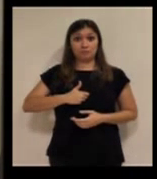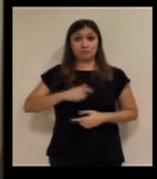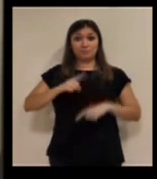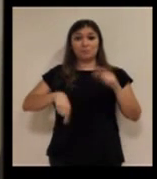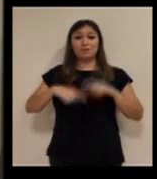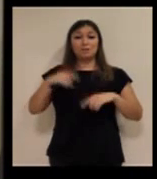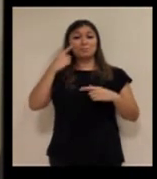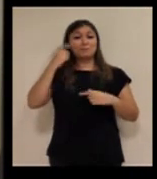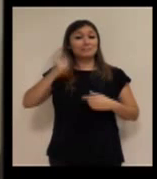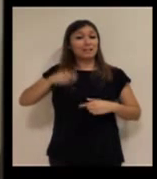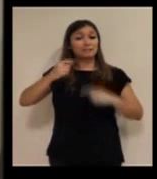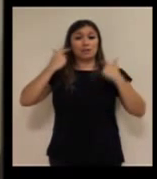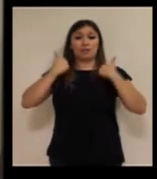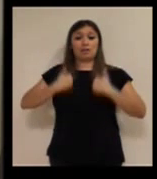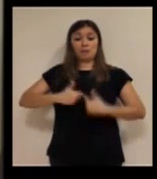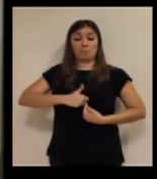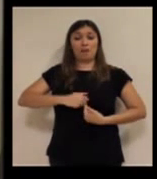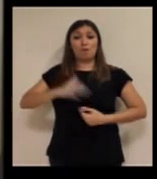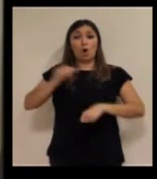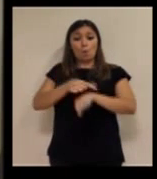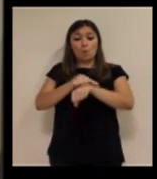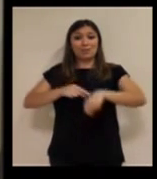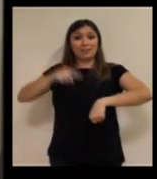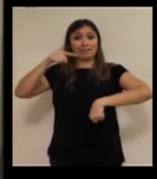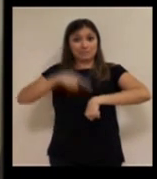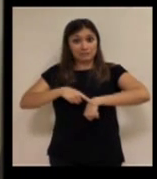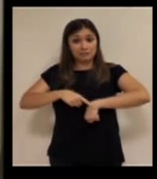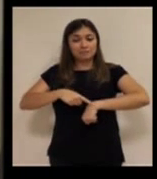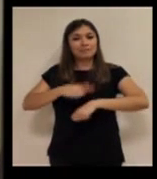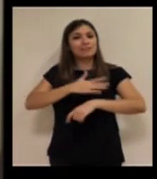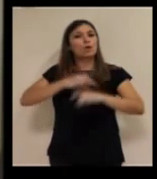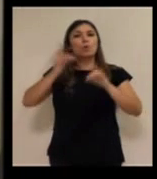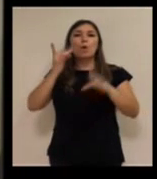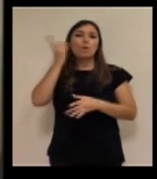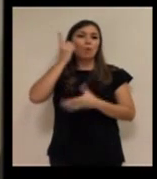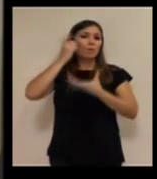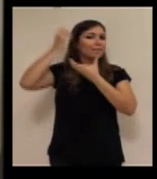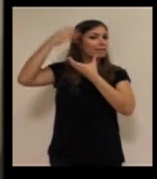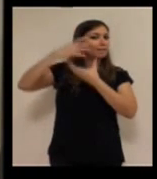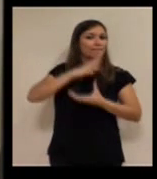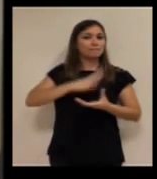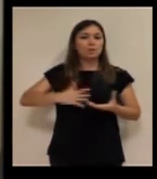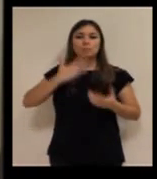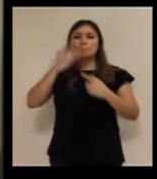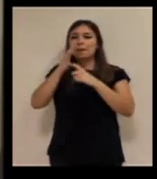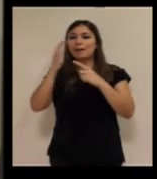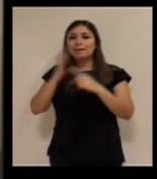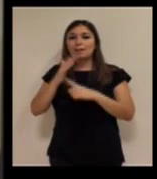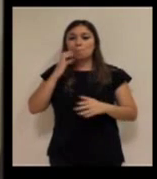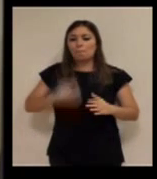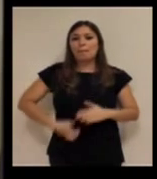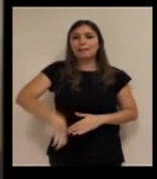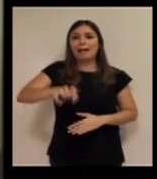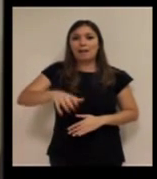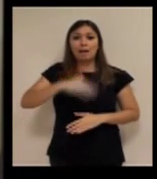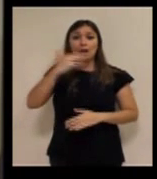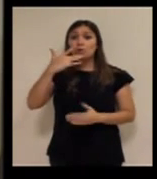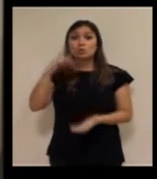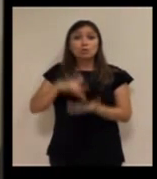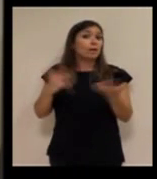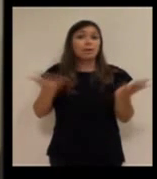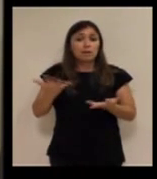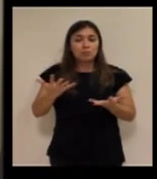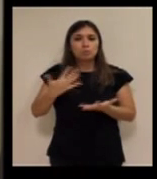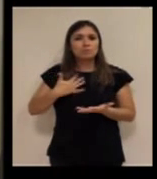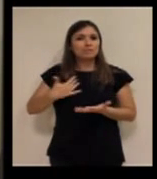llevas colgado, lo llevas en la muñeca, que sea el que te permita el propio botón disparar una alarma, pues, si estás en el parque, jugando a la petanca y algo ocurre, bueno, pues,